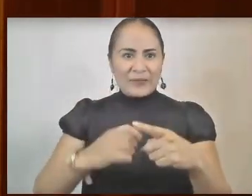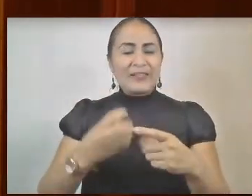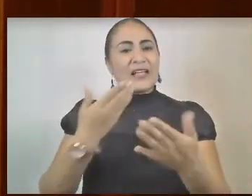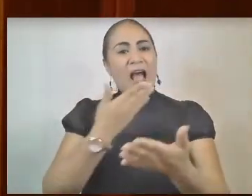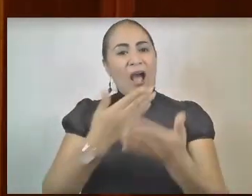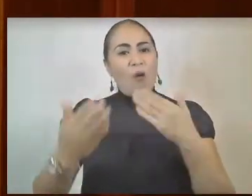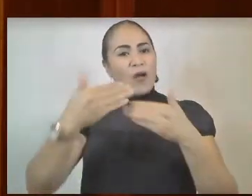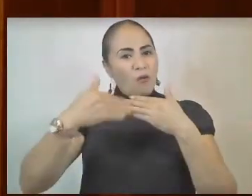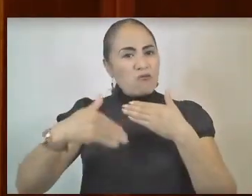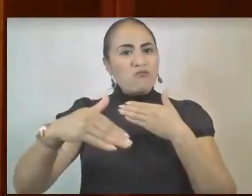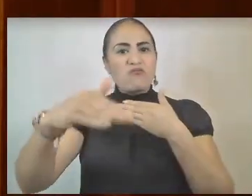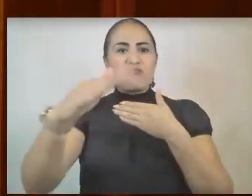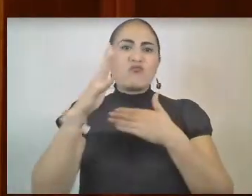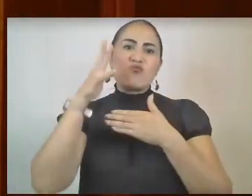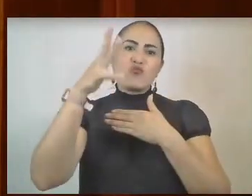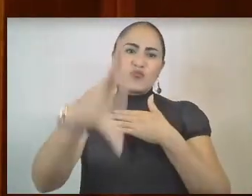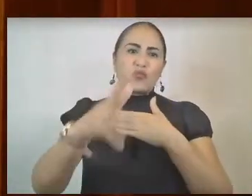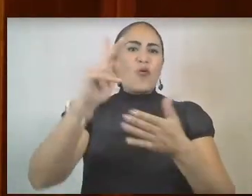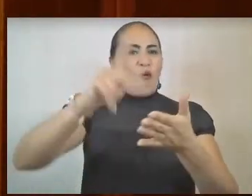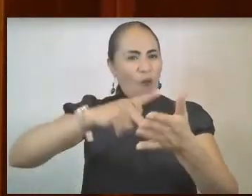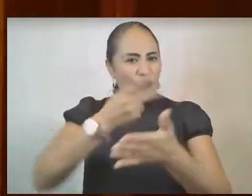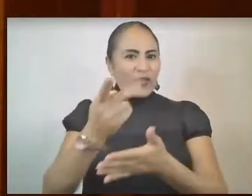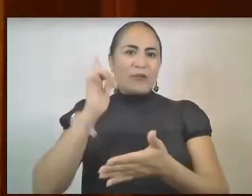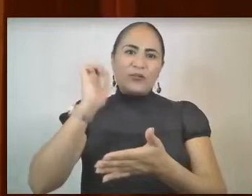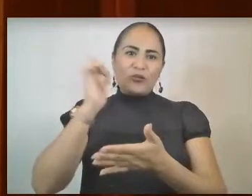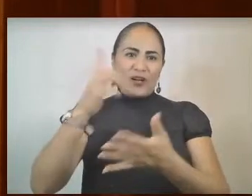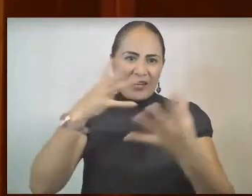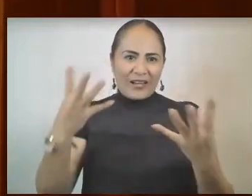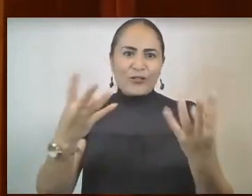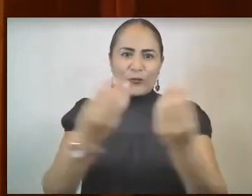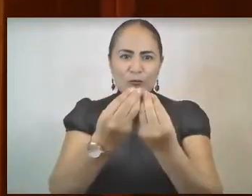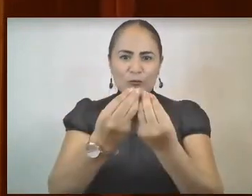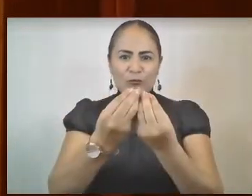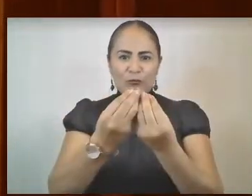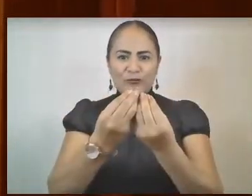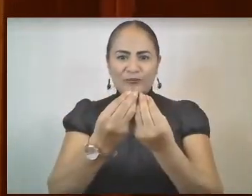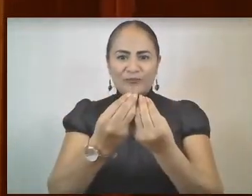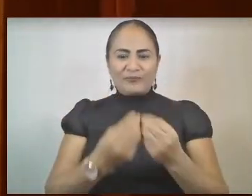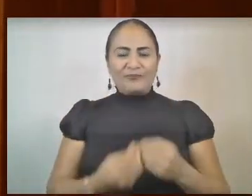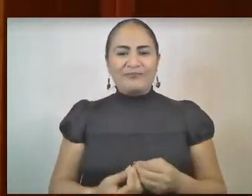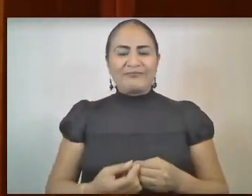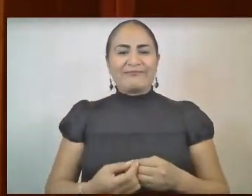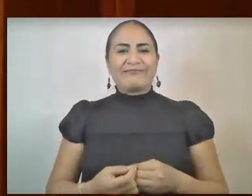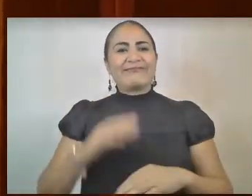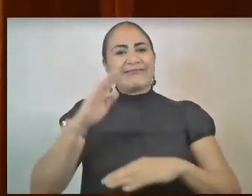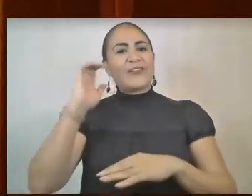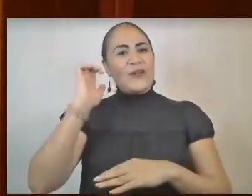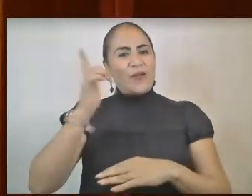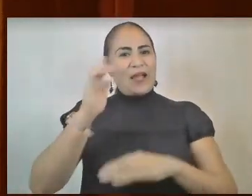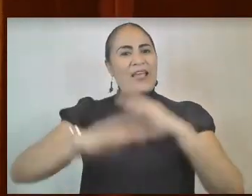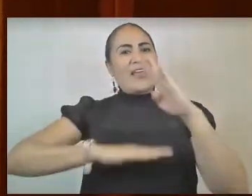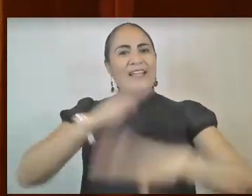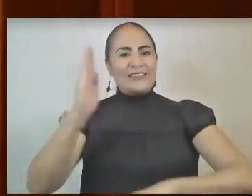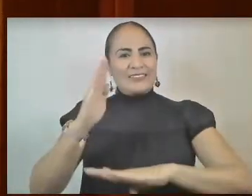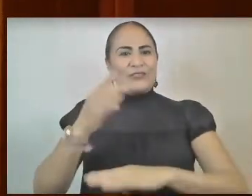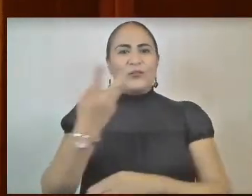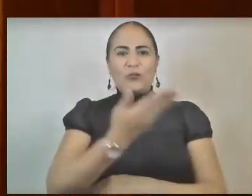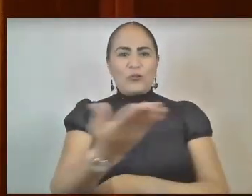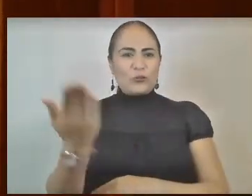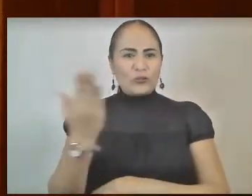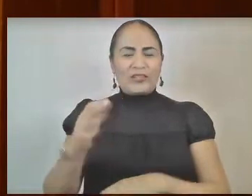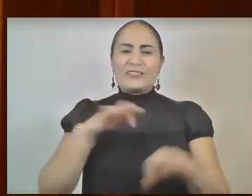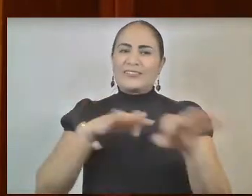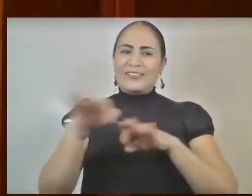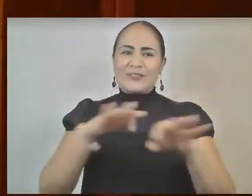y ahí nos habremos de encontrar nuevamente. Enhorabuena por el trabajo que hemos hecho. Enhorabuena por todas